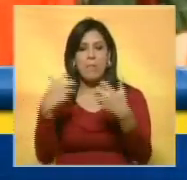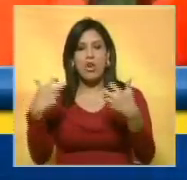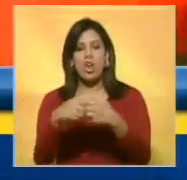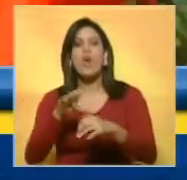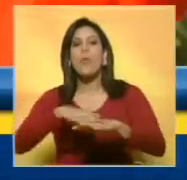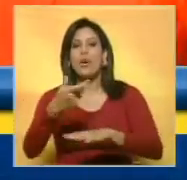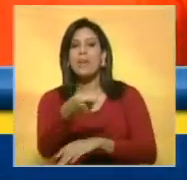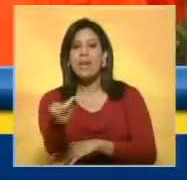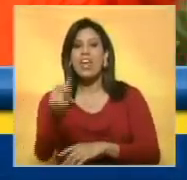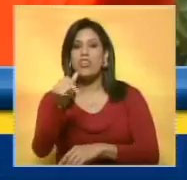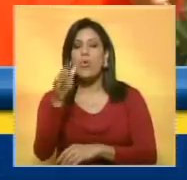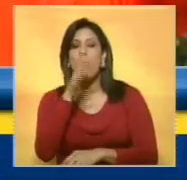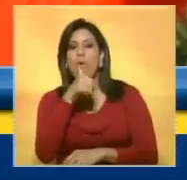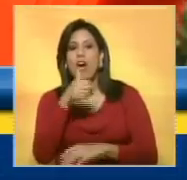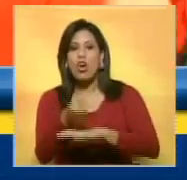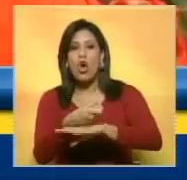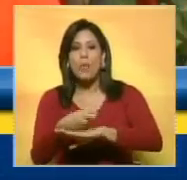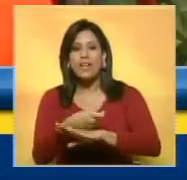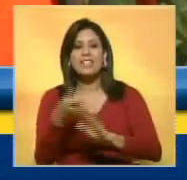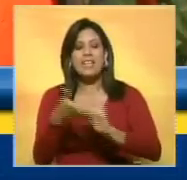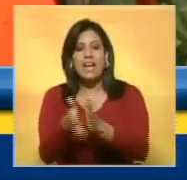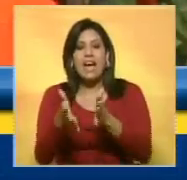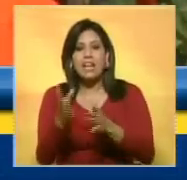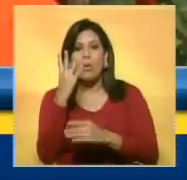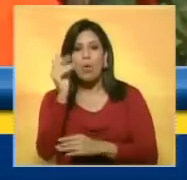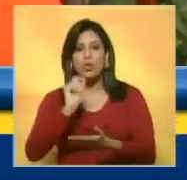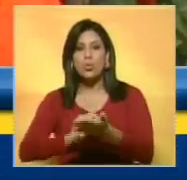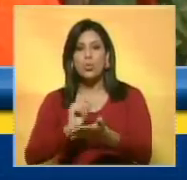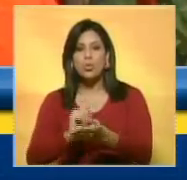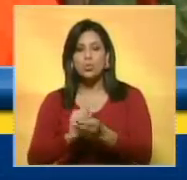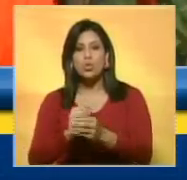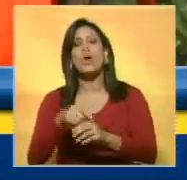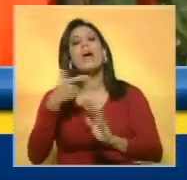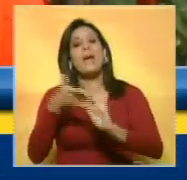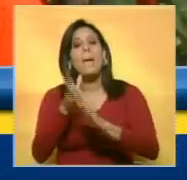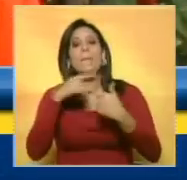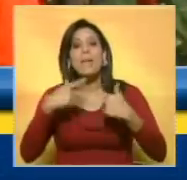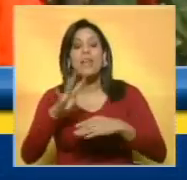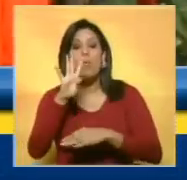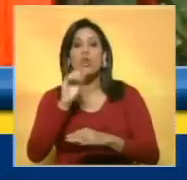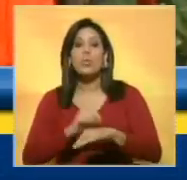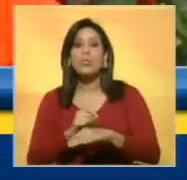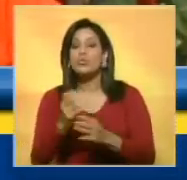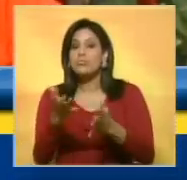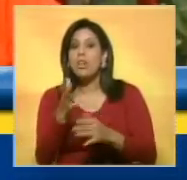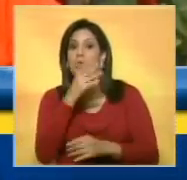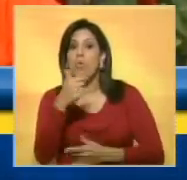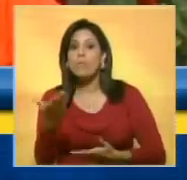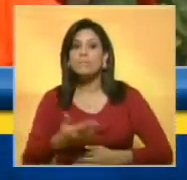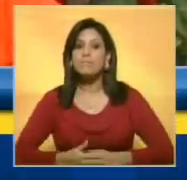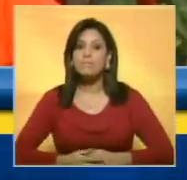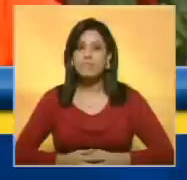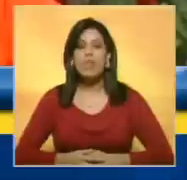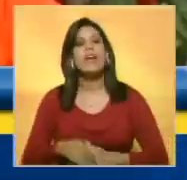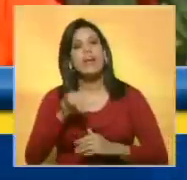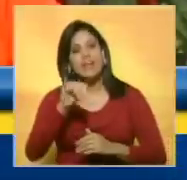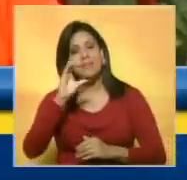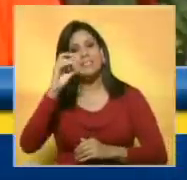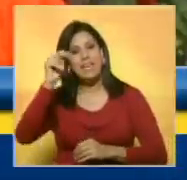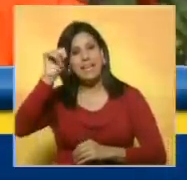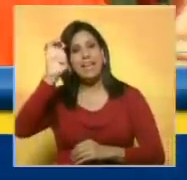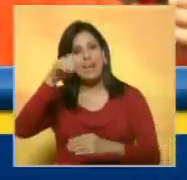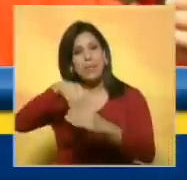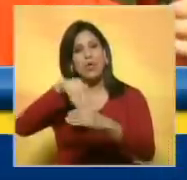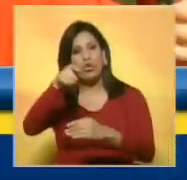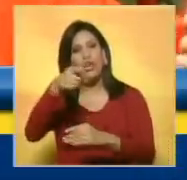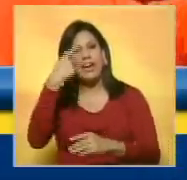Porque para ellos es válida una gobernación que ganan por cuatro puntos, pero la que pierden por cuatro puntos no es válida. Ese es el CNE en el que ellos